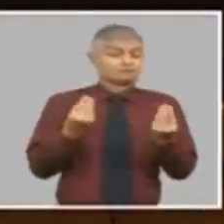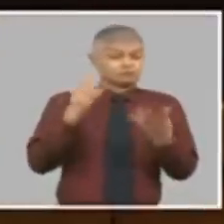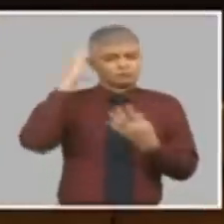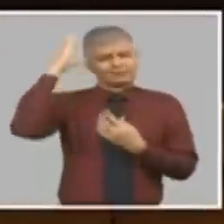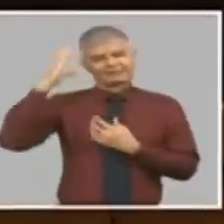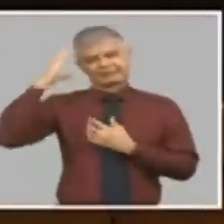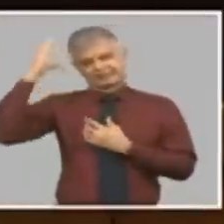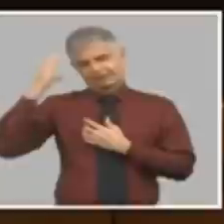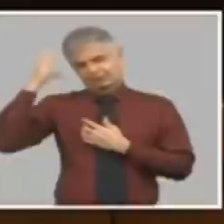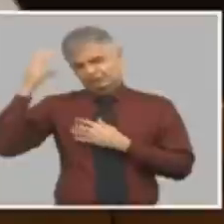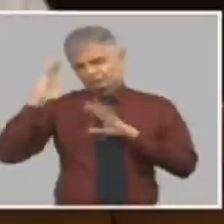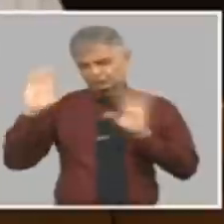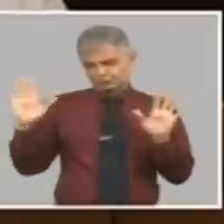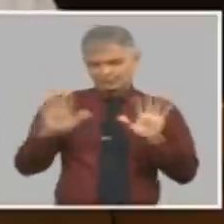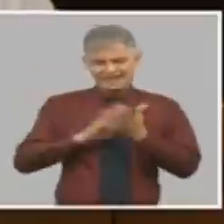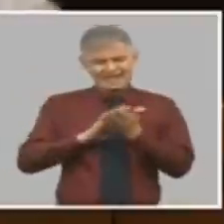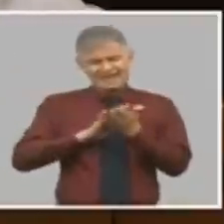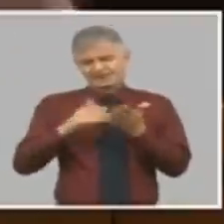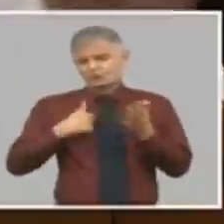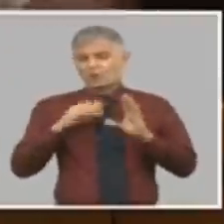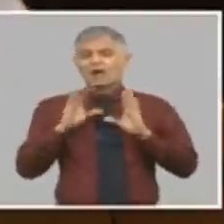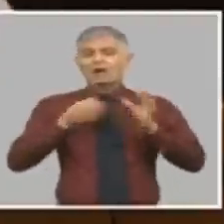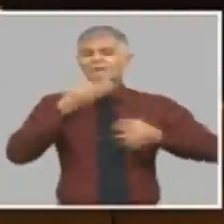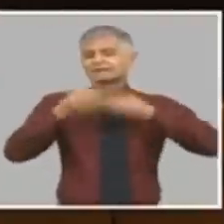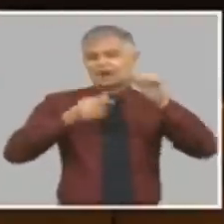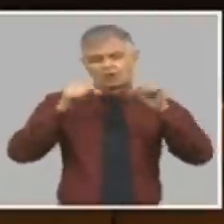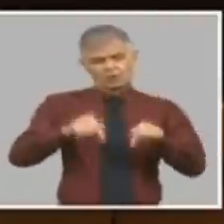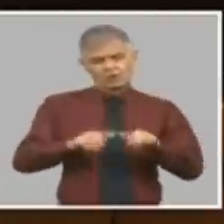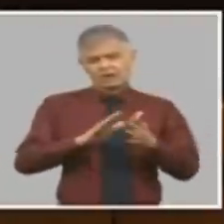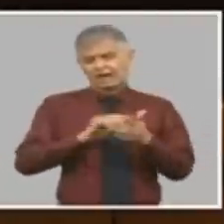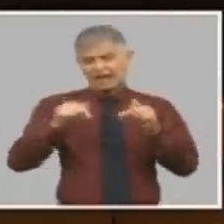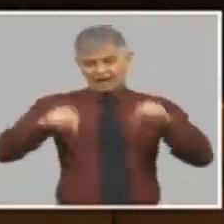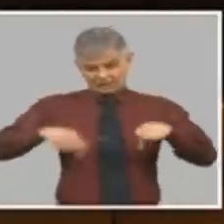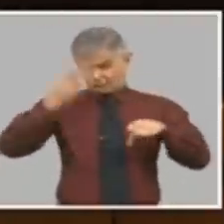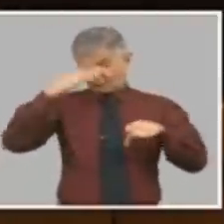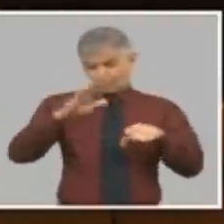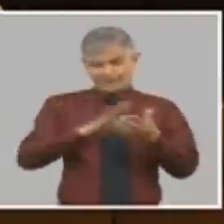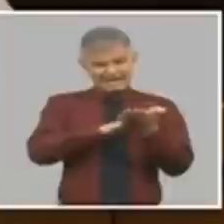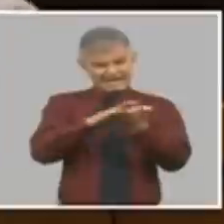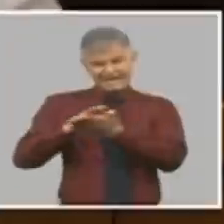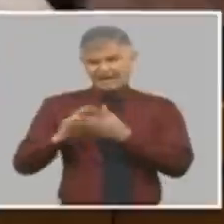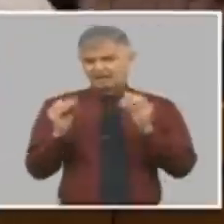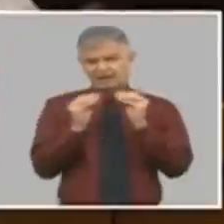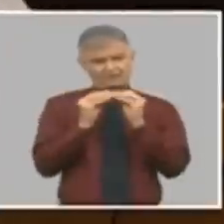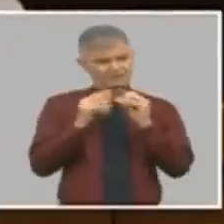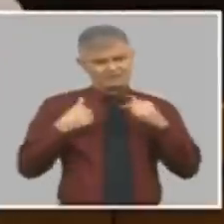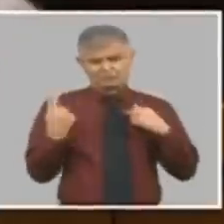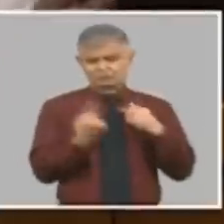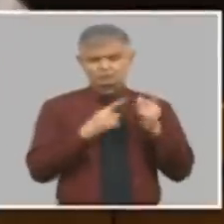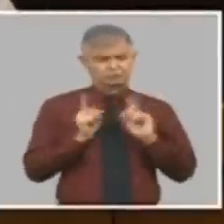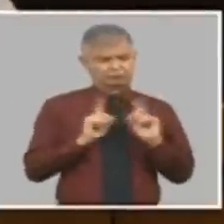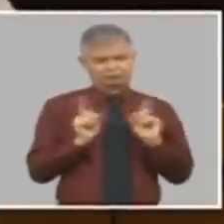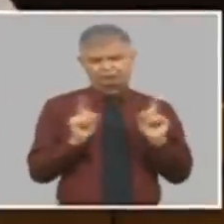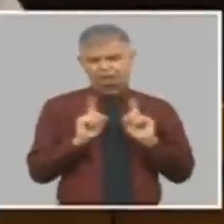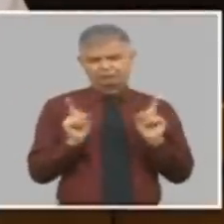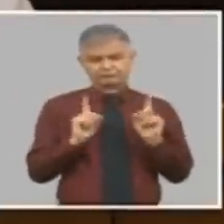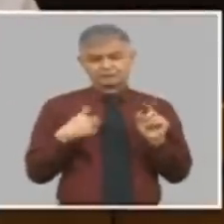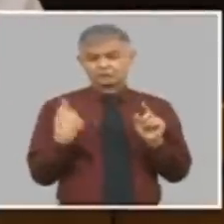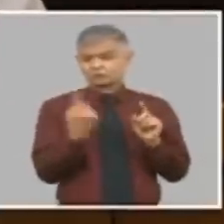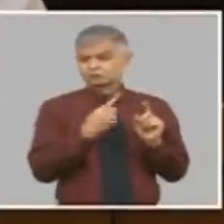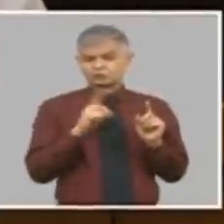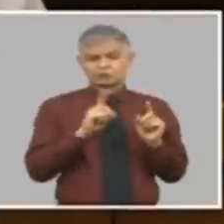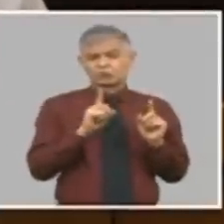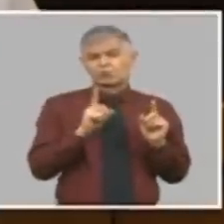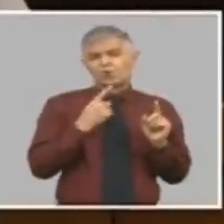nada de eso de lo que yo he dicho ahora es válido para nosotros la solución no es ni desempleo